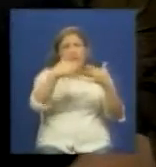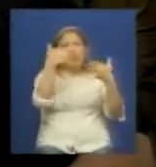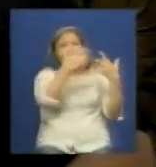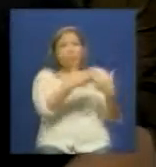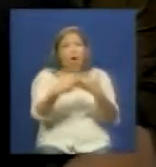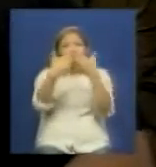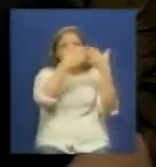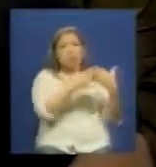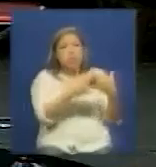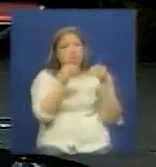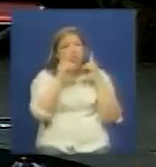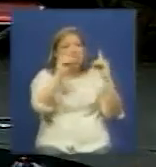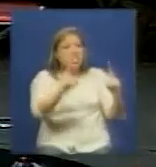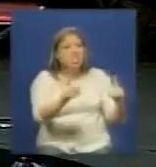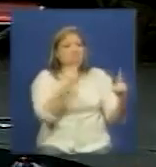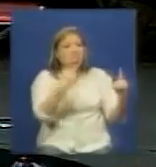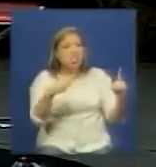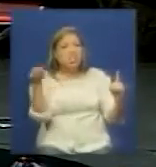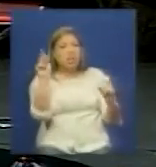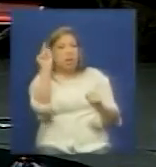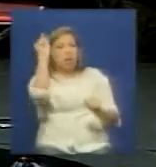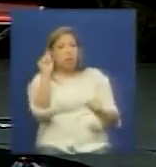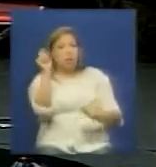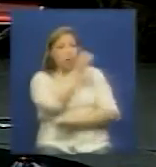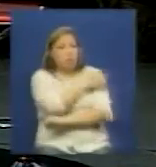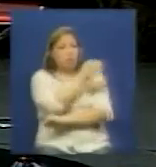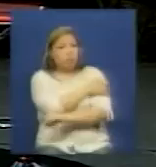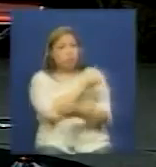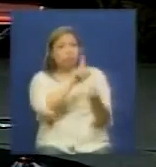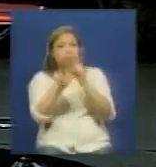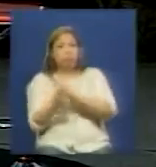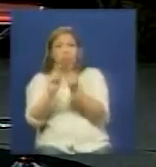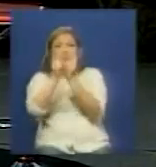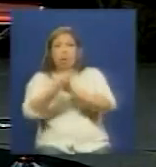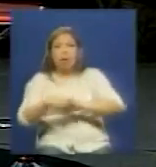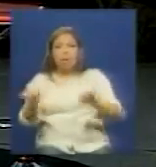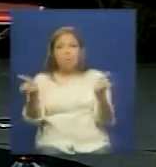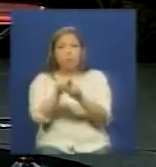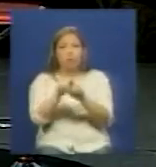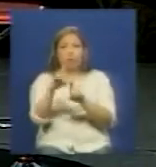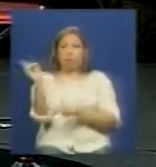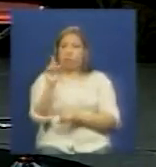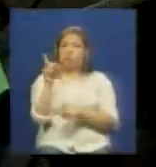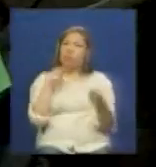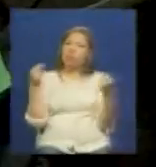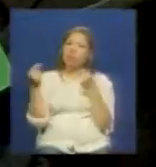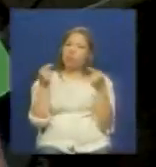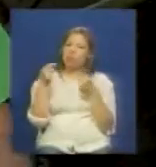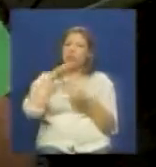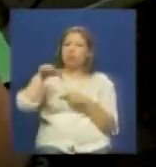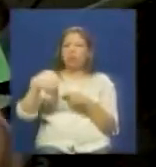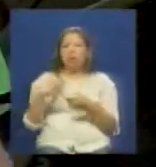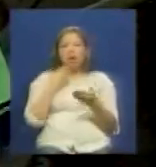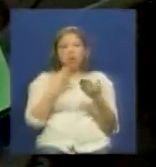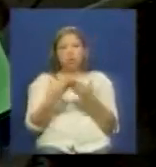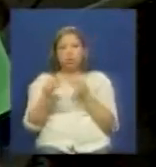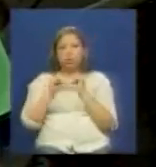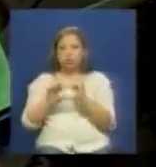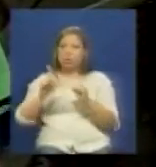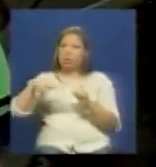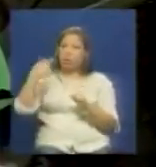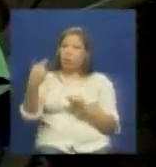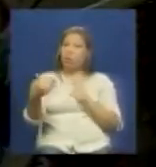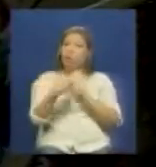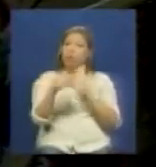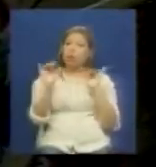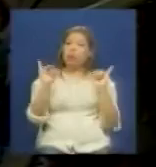norteamericano así mismo Gustavo bueno muchísimas gracias a ambos por toda esta intervención toda esta discusión que hemos dado desde aquí el 23 de enero nosotros vamos a continuar con el programa